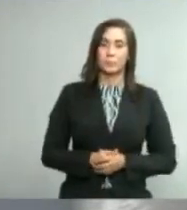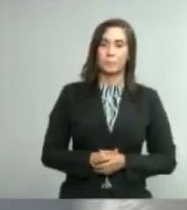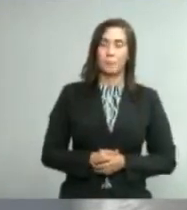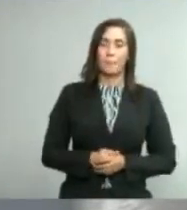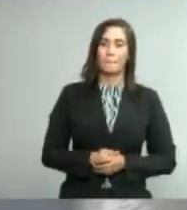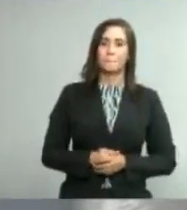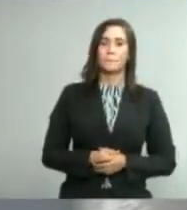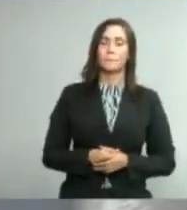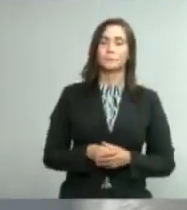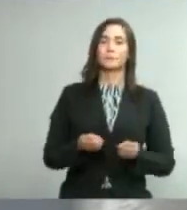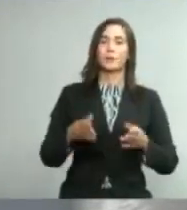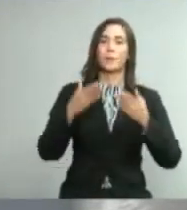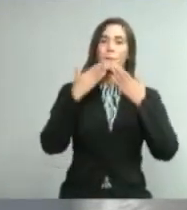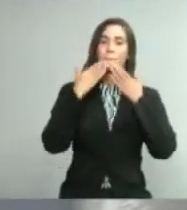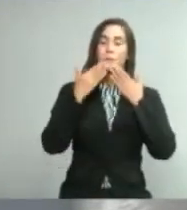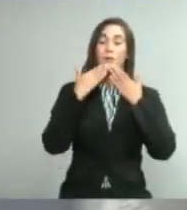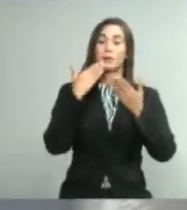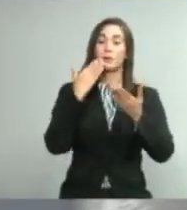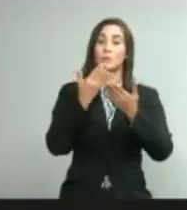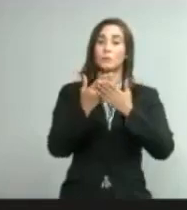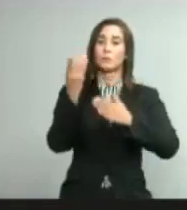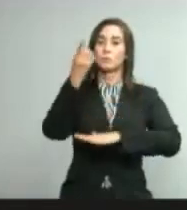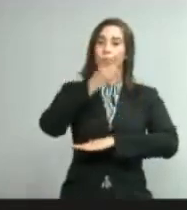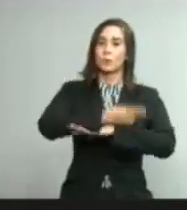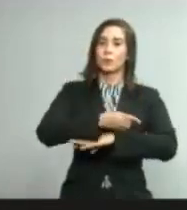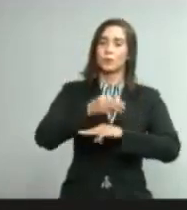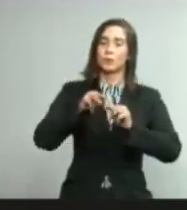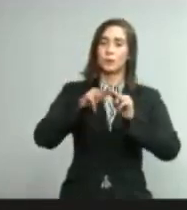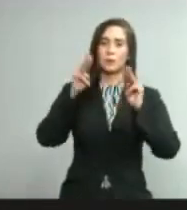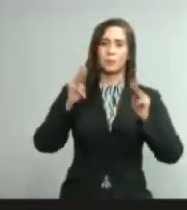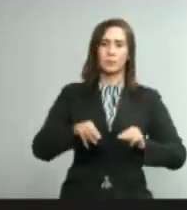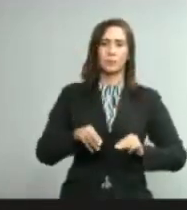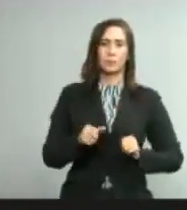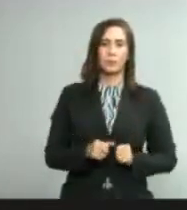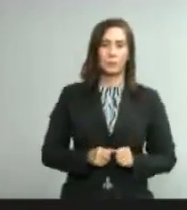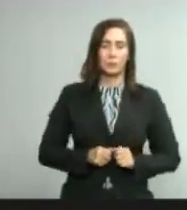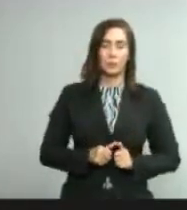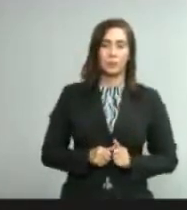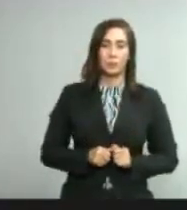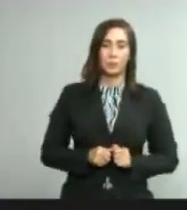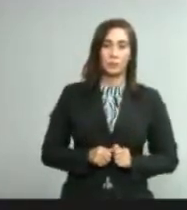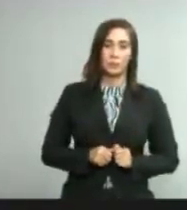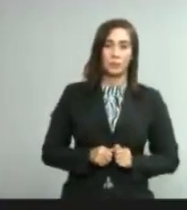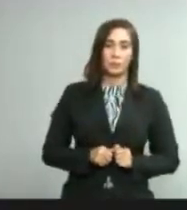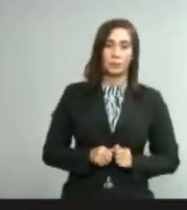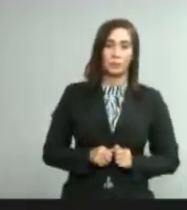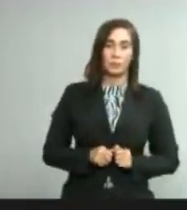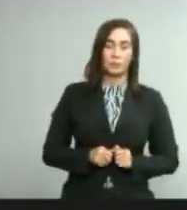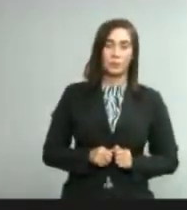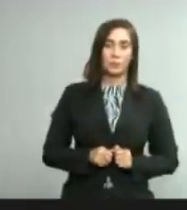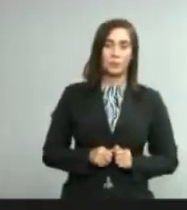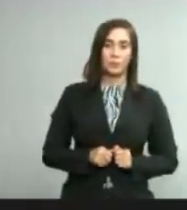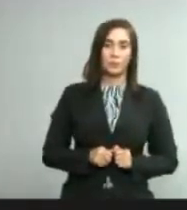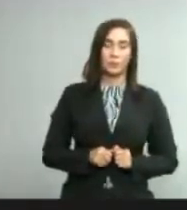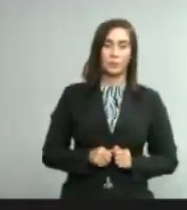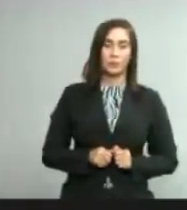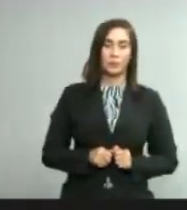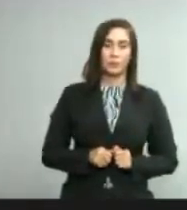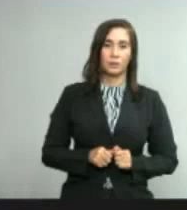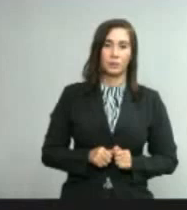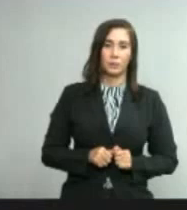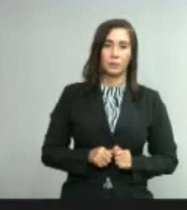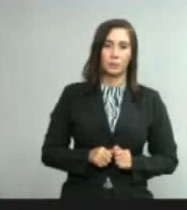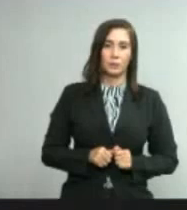Sí Muchísimas gracias Buenos días Ministro ¿Por qué no se contempla no se tiene contemplado en esta intervención que inicia mañana